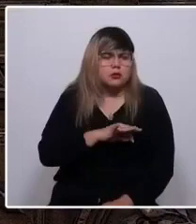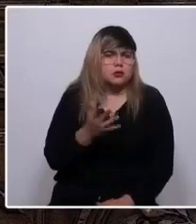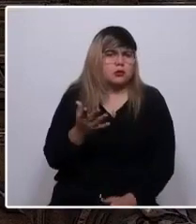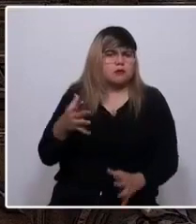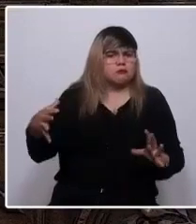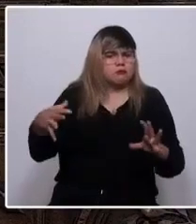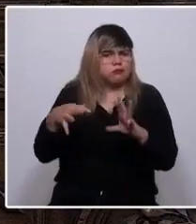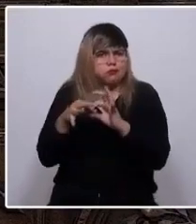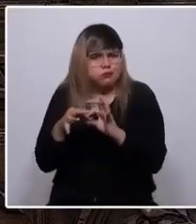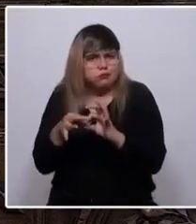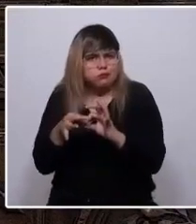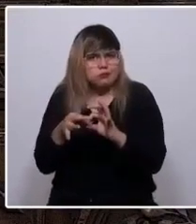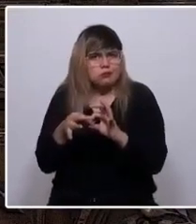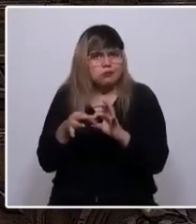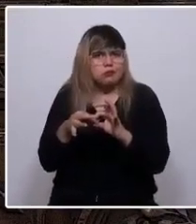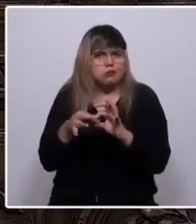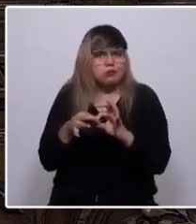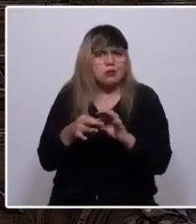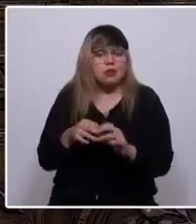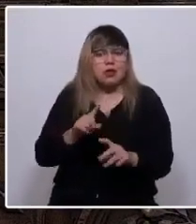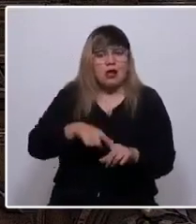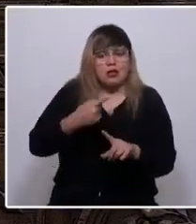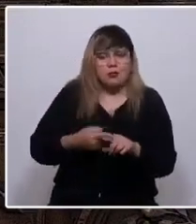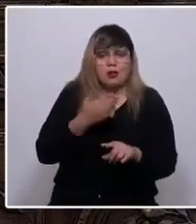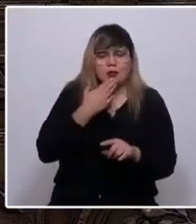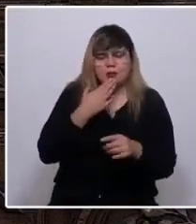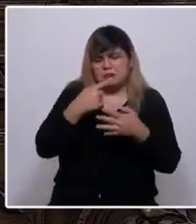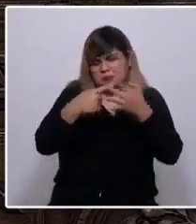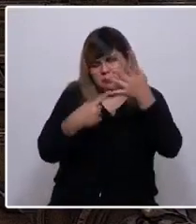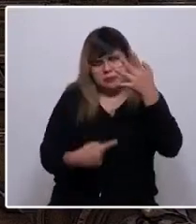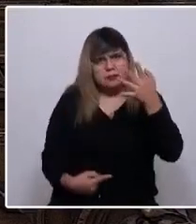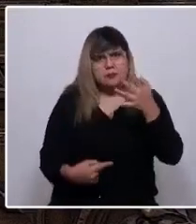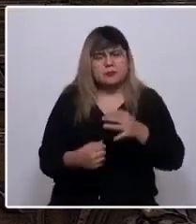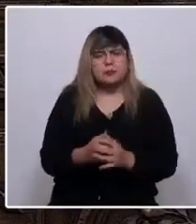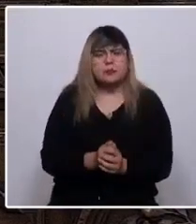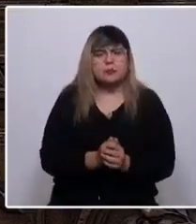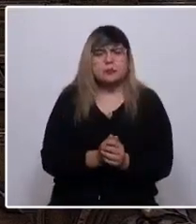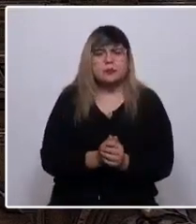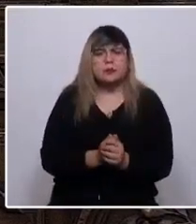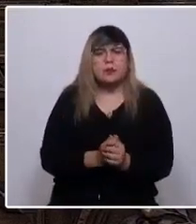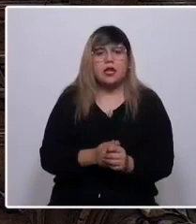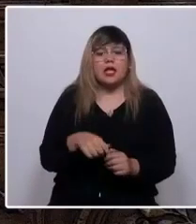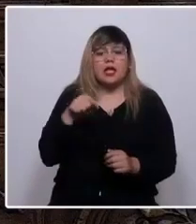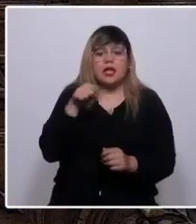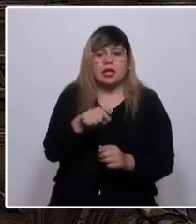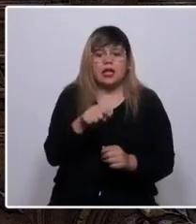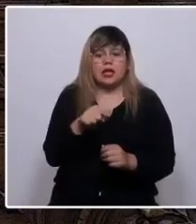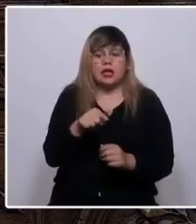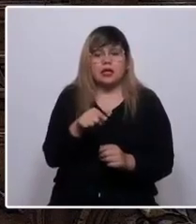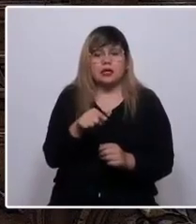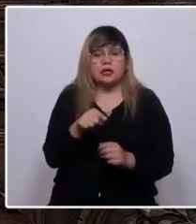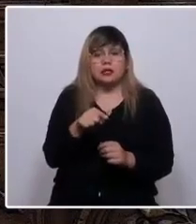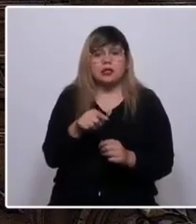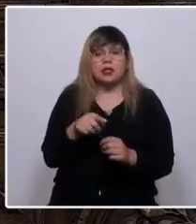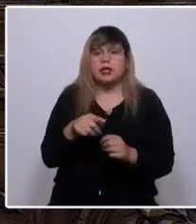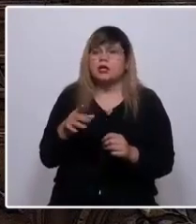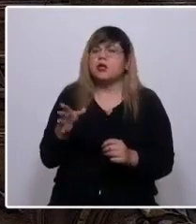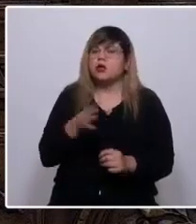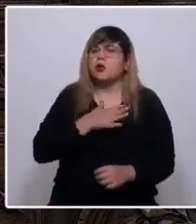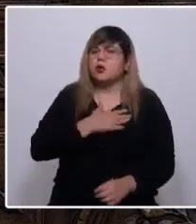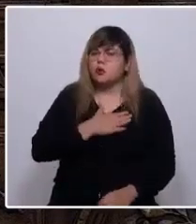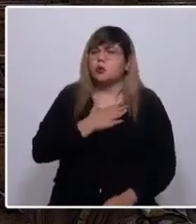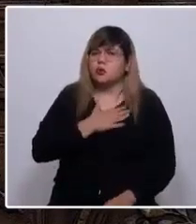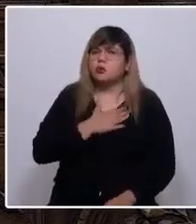conectividad, además de un largo etcétera. Sin embargo, las mismas maravillas que nos encantan,